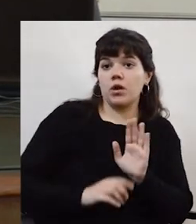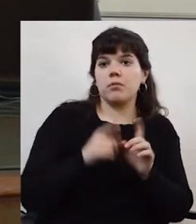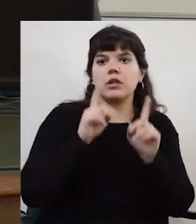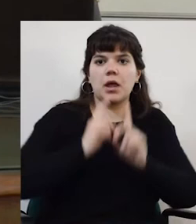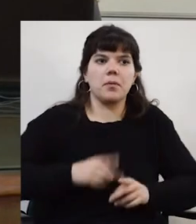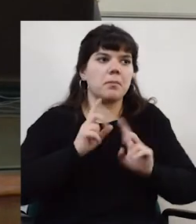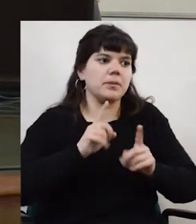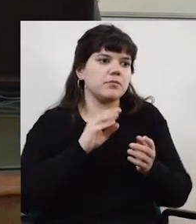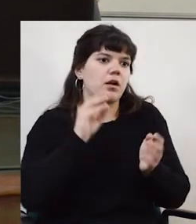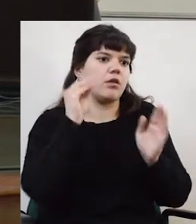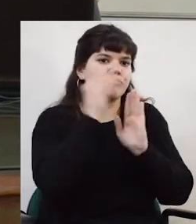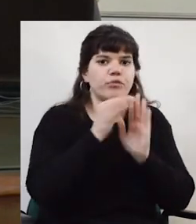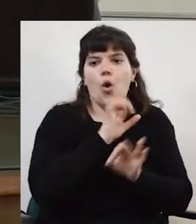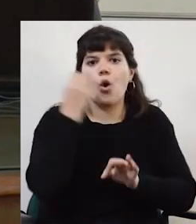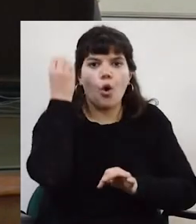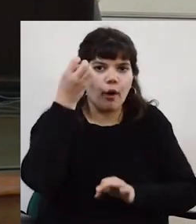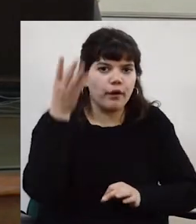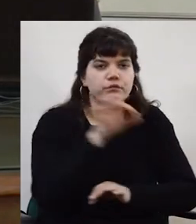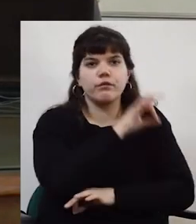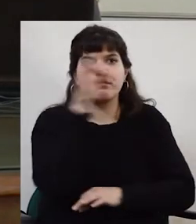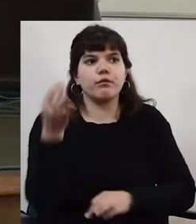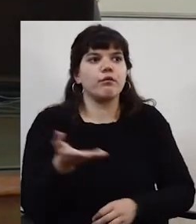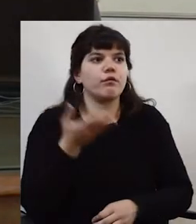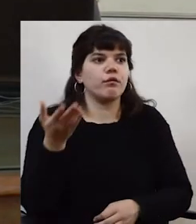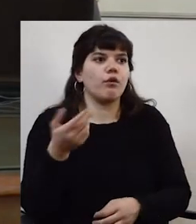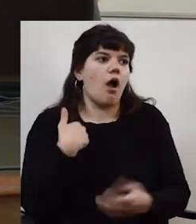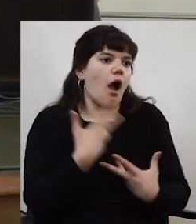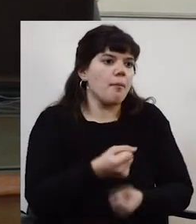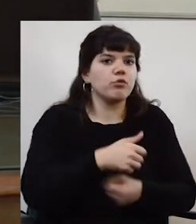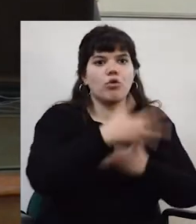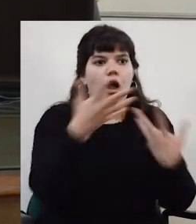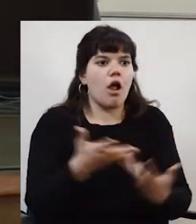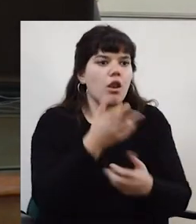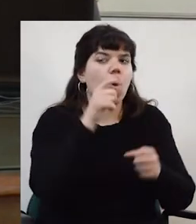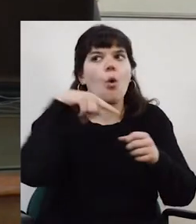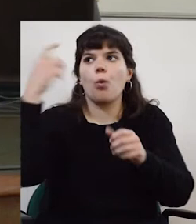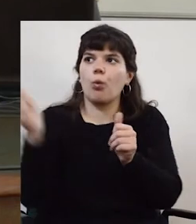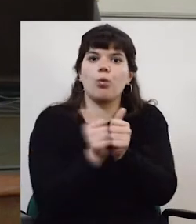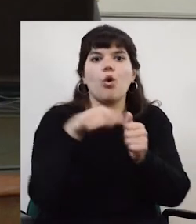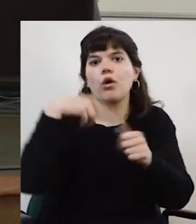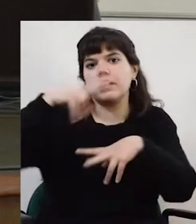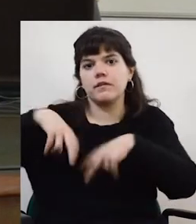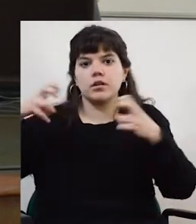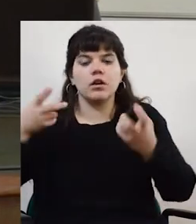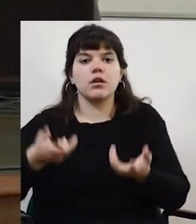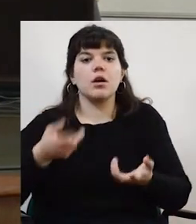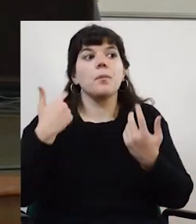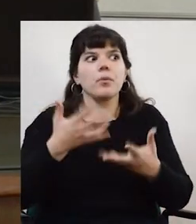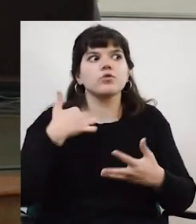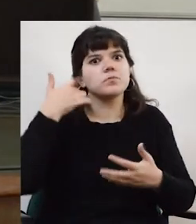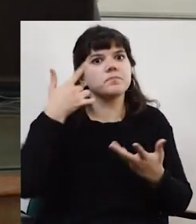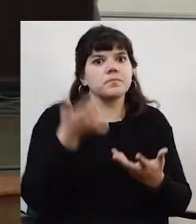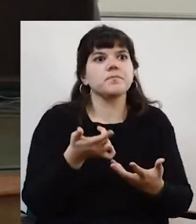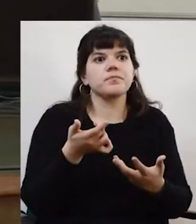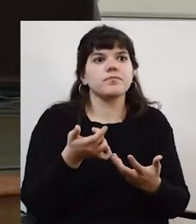publicación, como su presentación en un congreso, como su supervisión de alguien junto con otro investigador. O sea, por eso es que